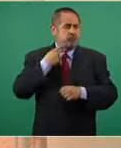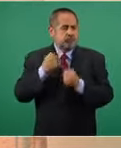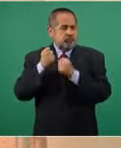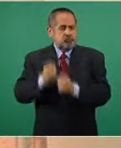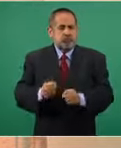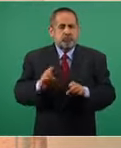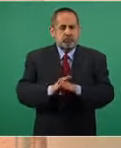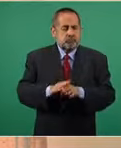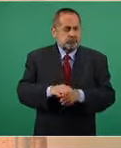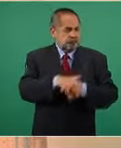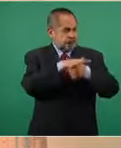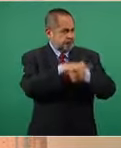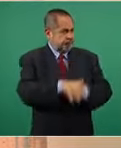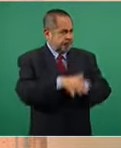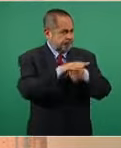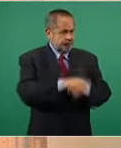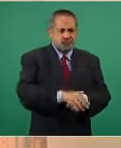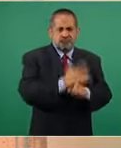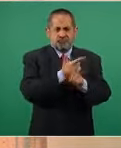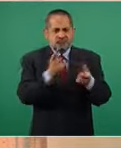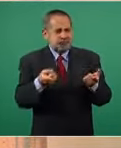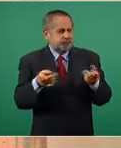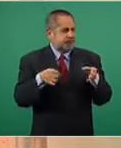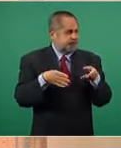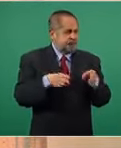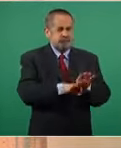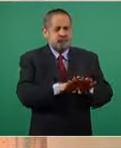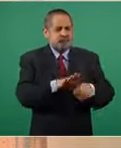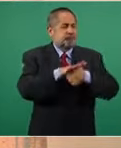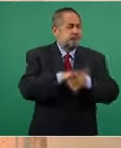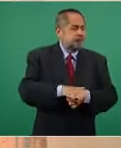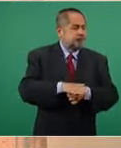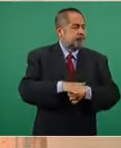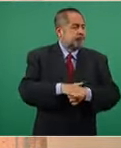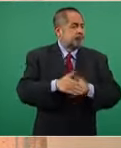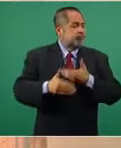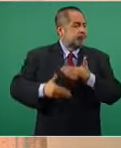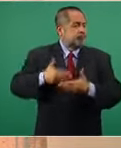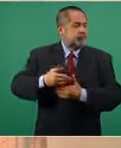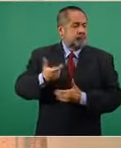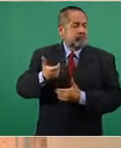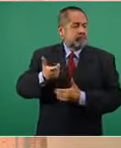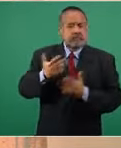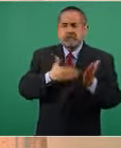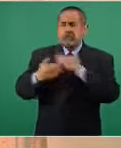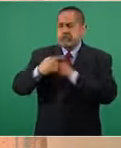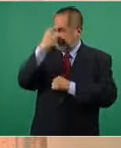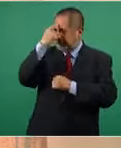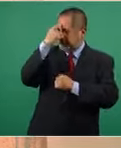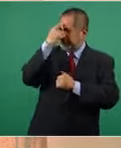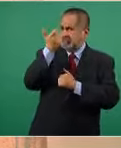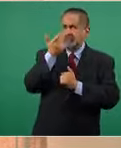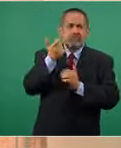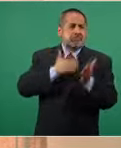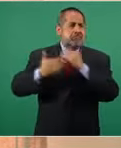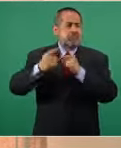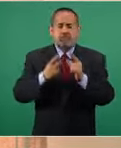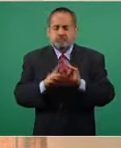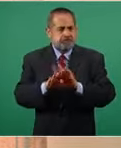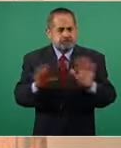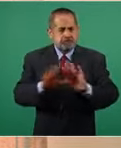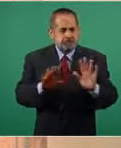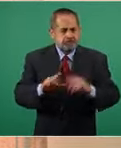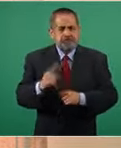libertad ni mediante el puro progreso material. La